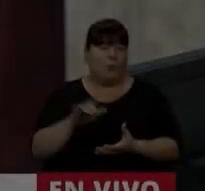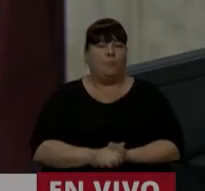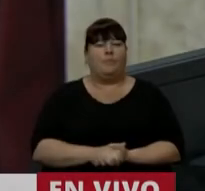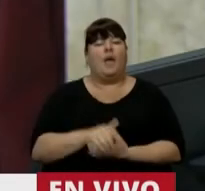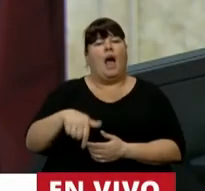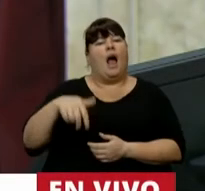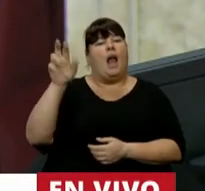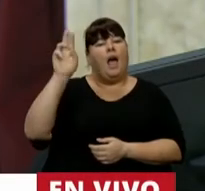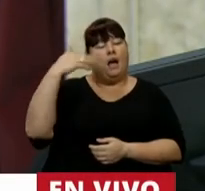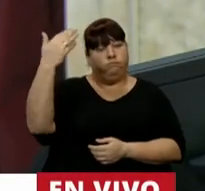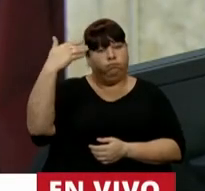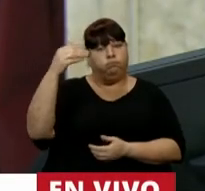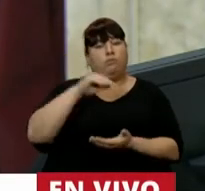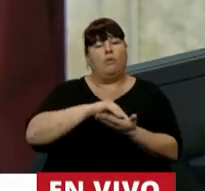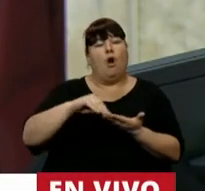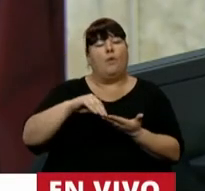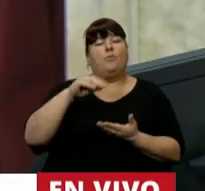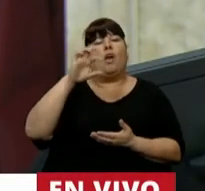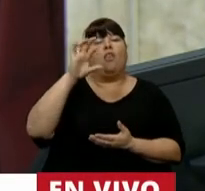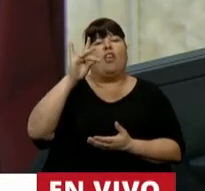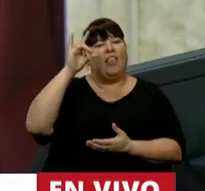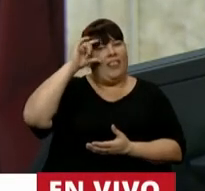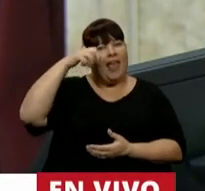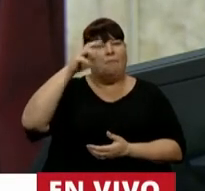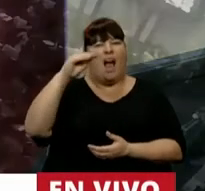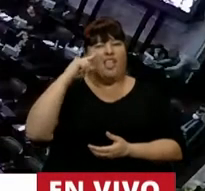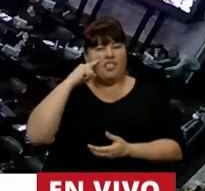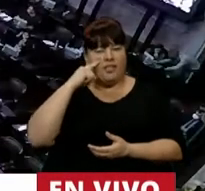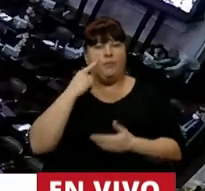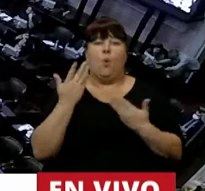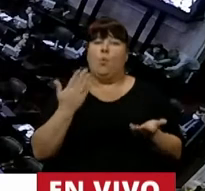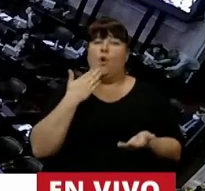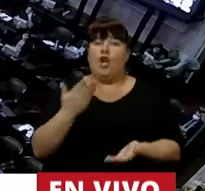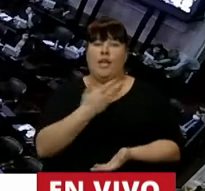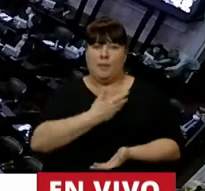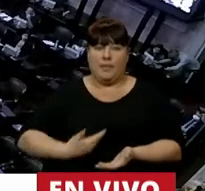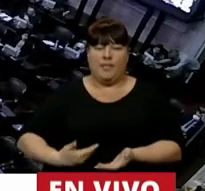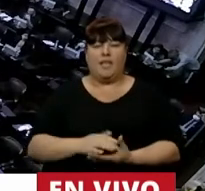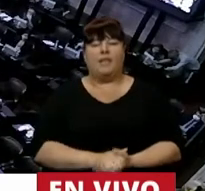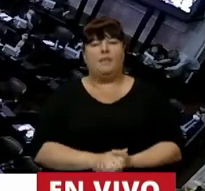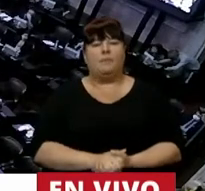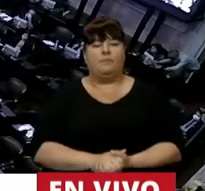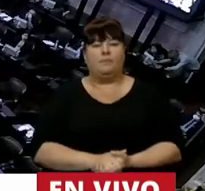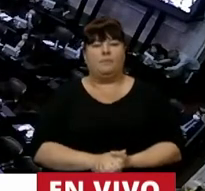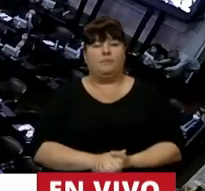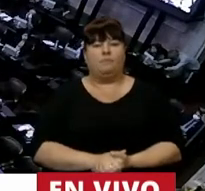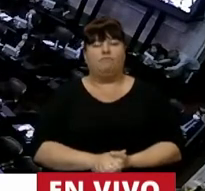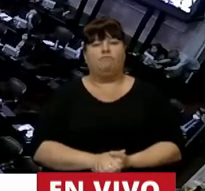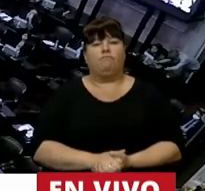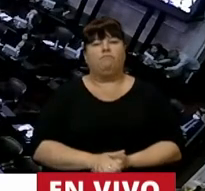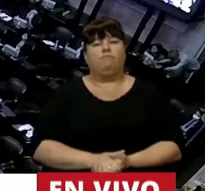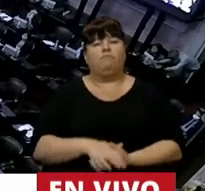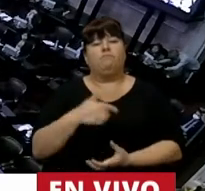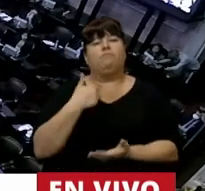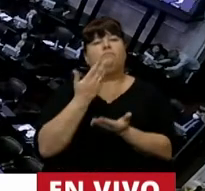Tiene la palabra el diputado Omar de Marchi. Bueno, gracias, Presidente. Es para